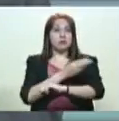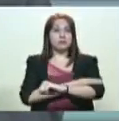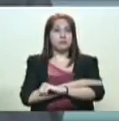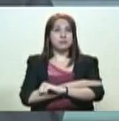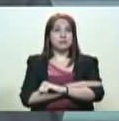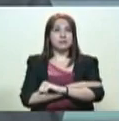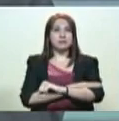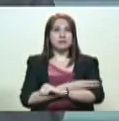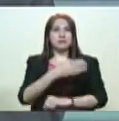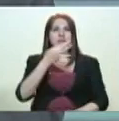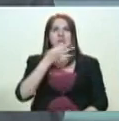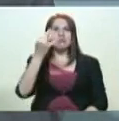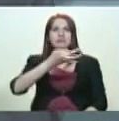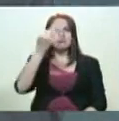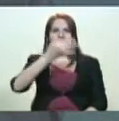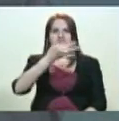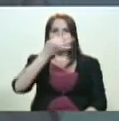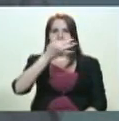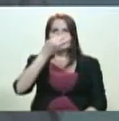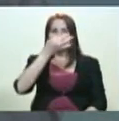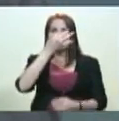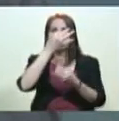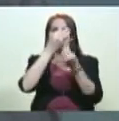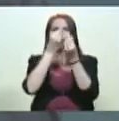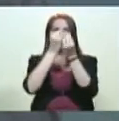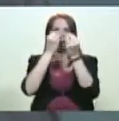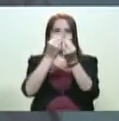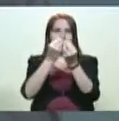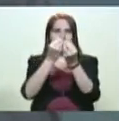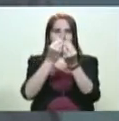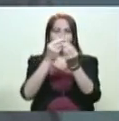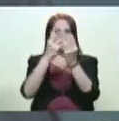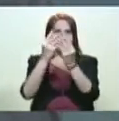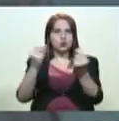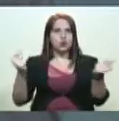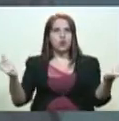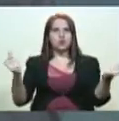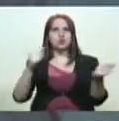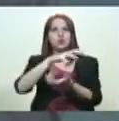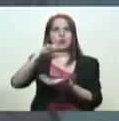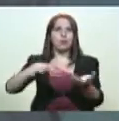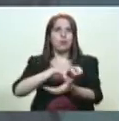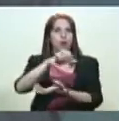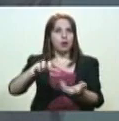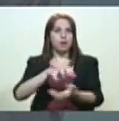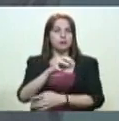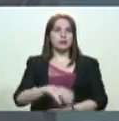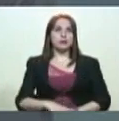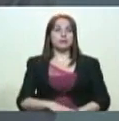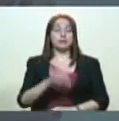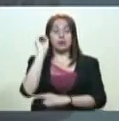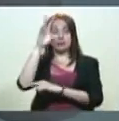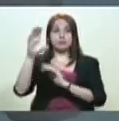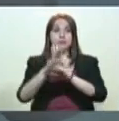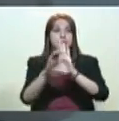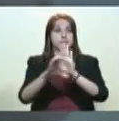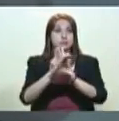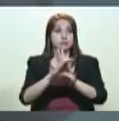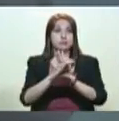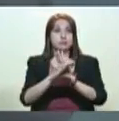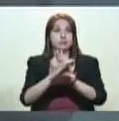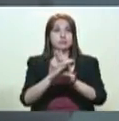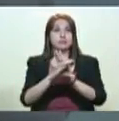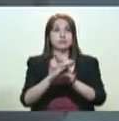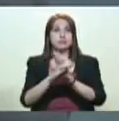de la vía institucional de Venezuela para la resolución de sus problemas con la instalación de la Asamblea Nacional Constituyente, que abrió un compás de